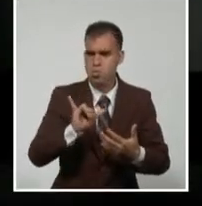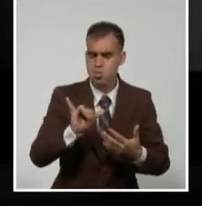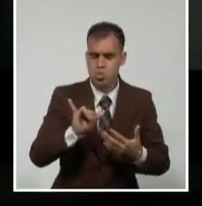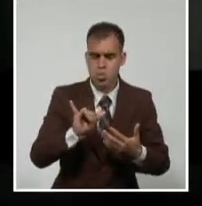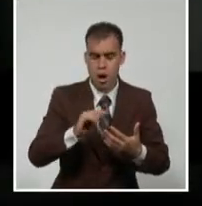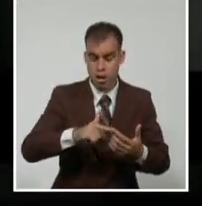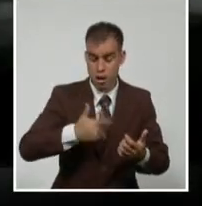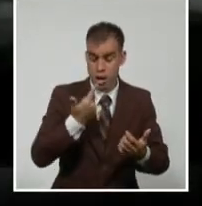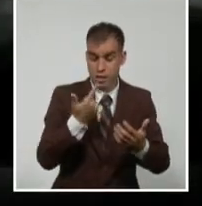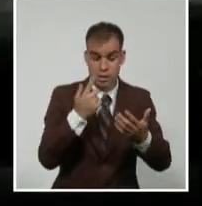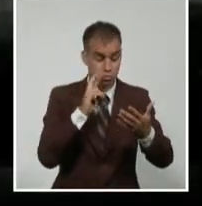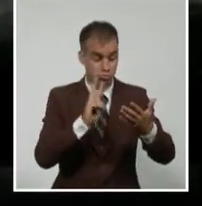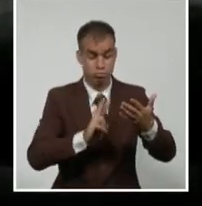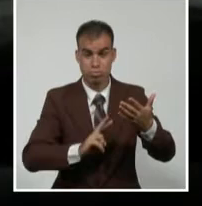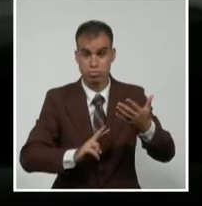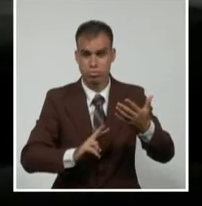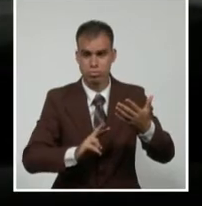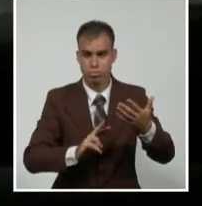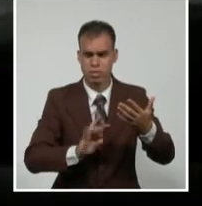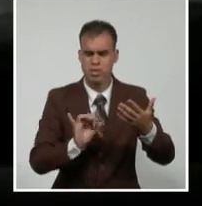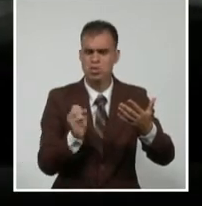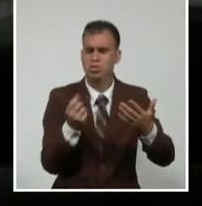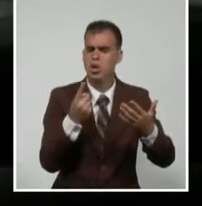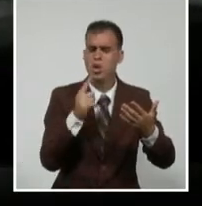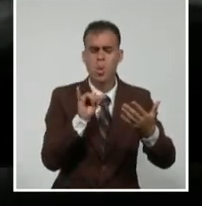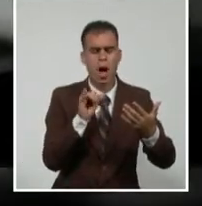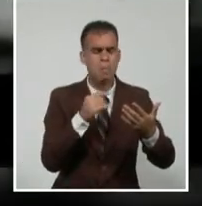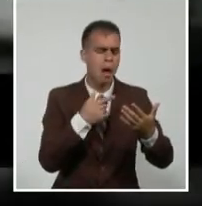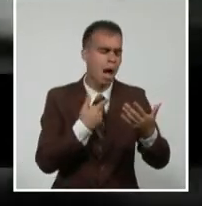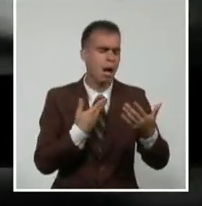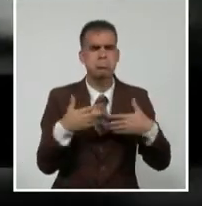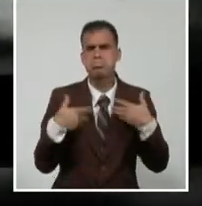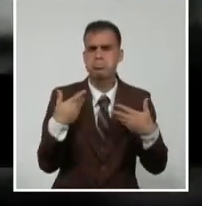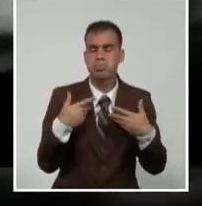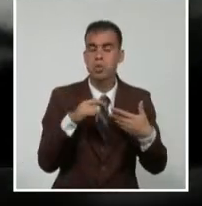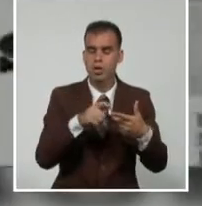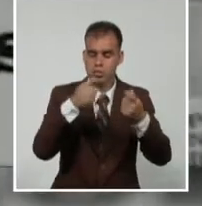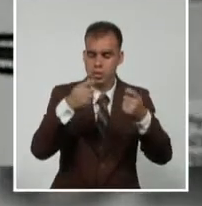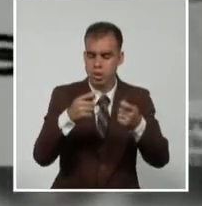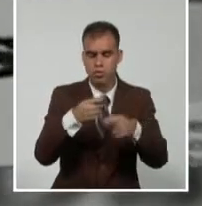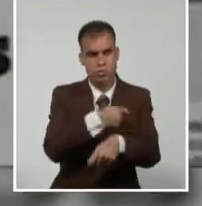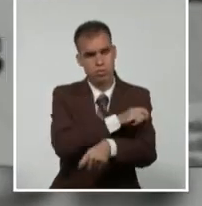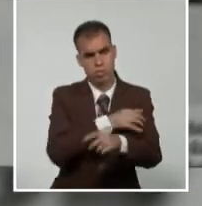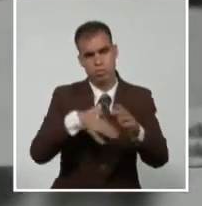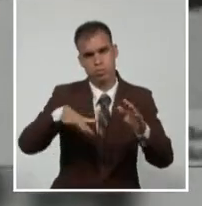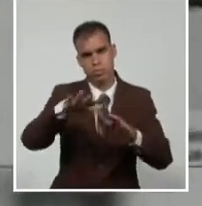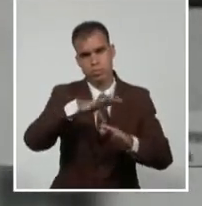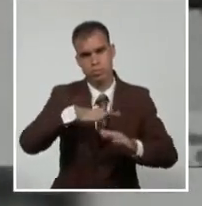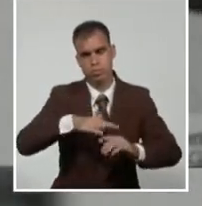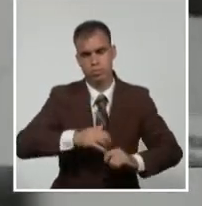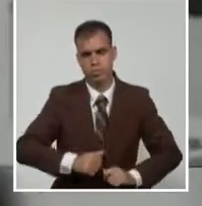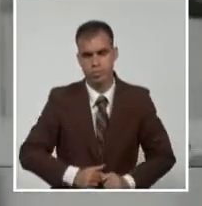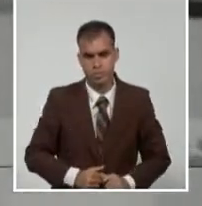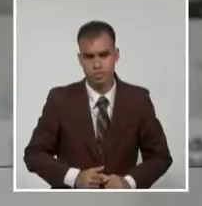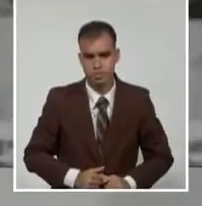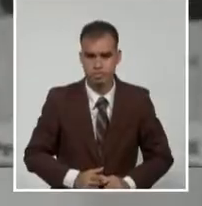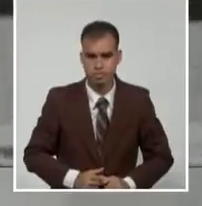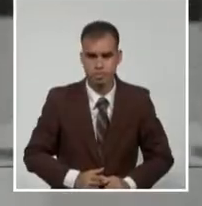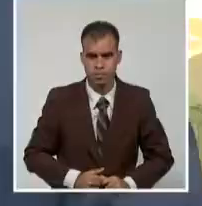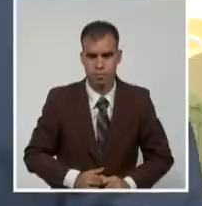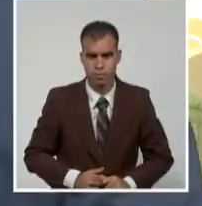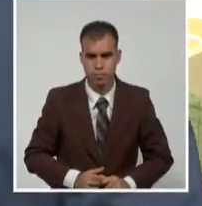no como privilegio de élites, sino como un derecho inalienable de todo el pueblo. La constitución de la UNIAC